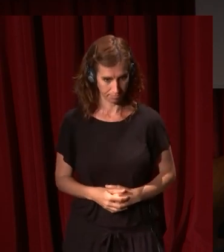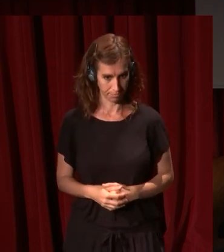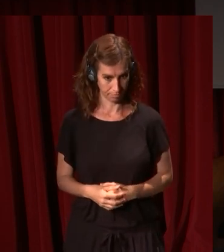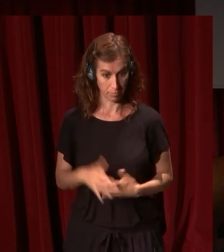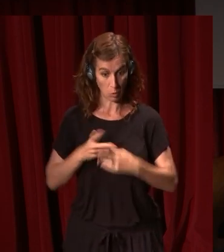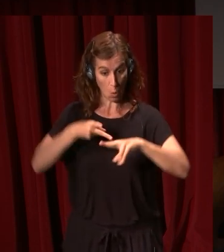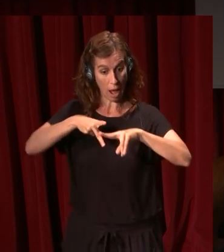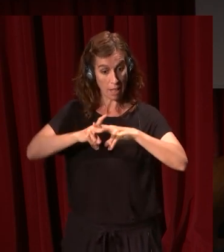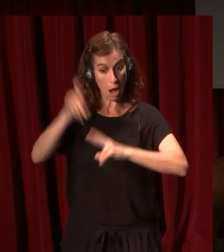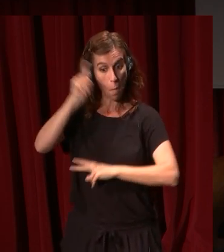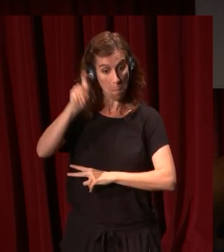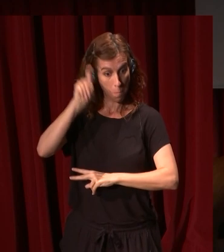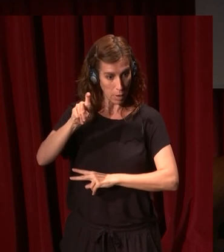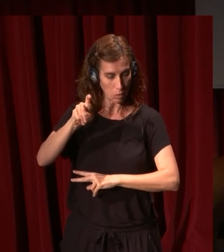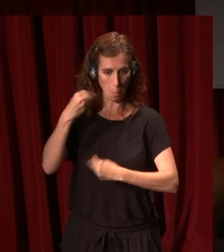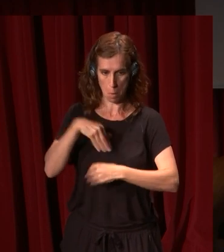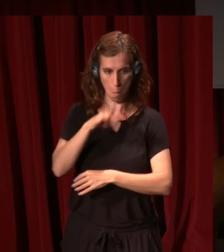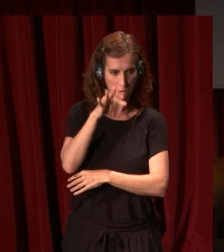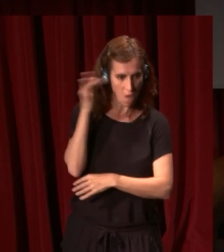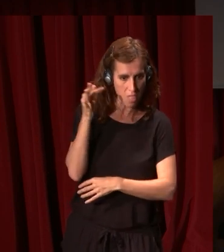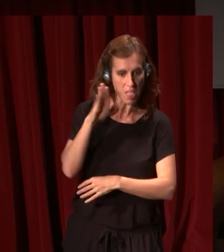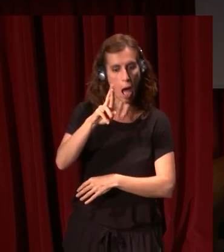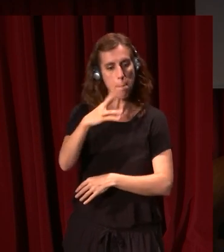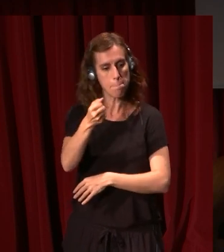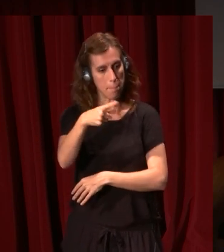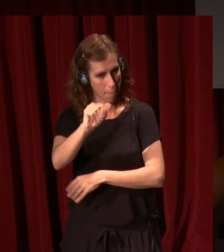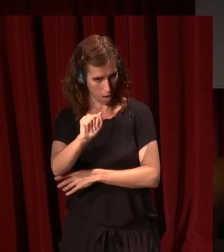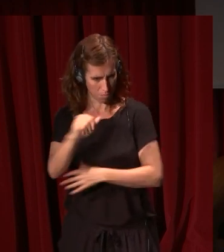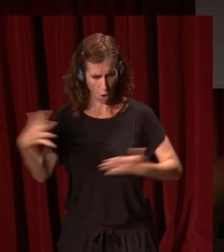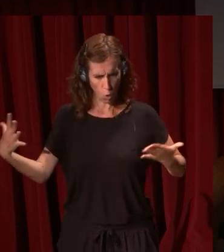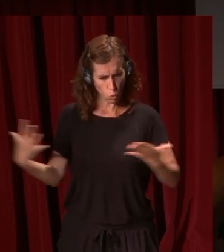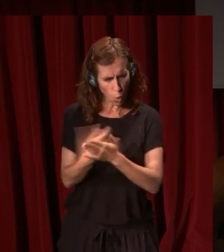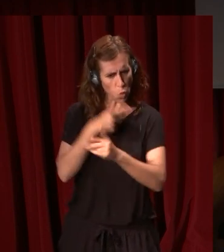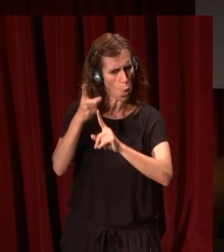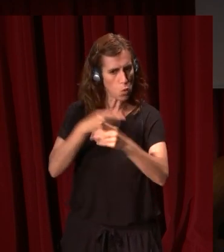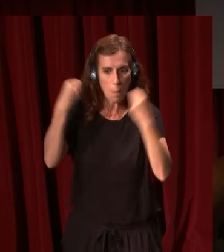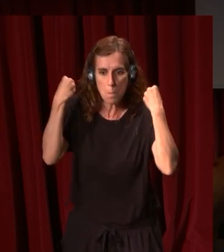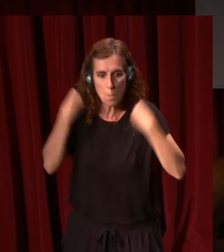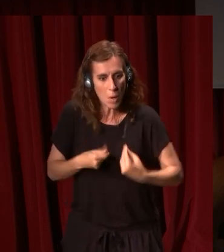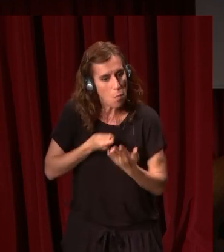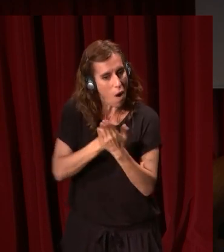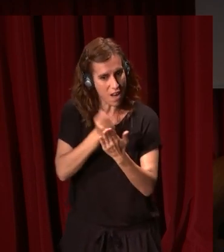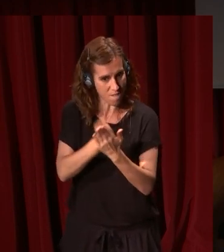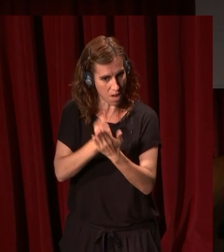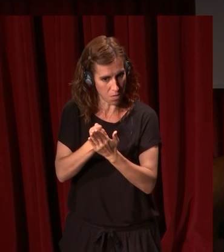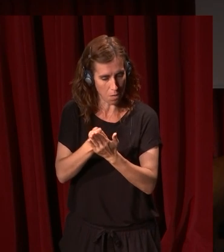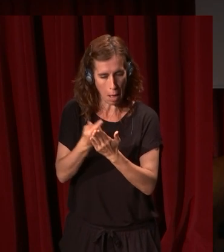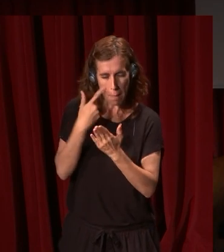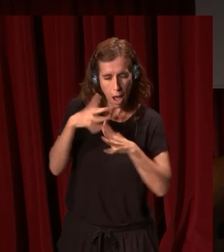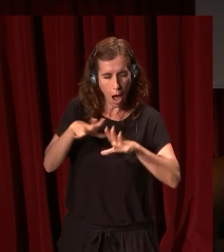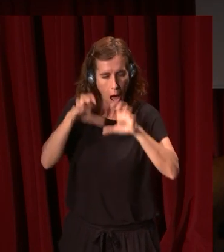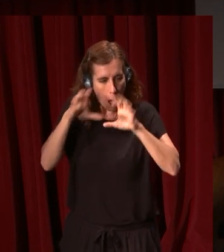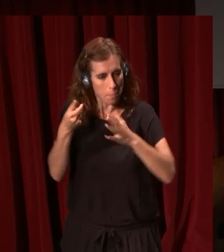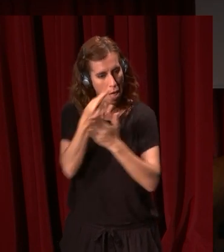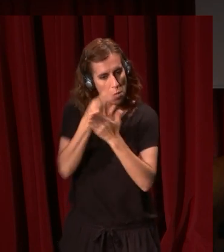están en los talleres de su maestro, igual en Francia que en Praga. Todos están utilizando los mismos grabados, también, para aprender a dibujar